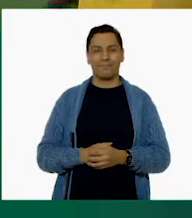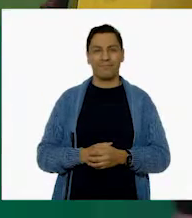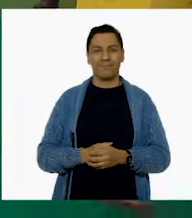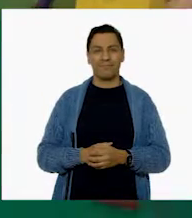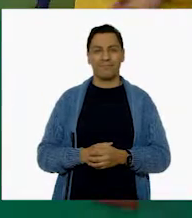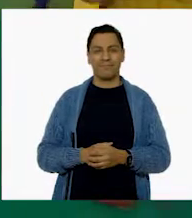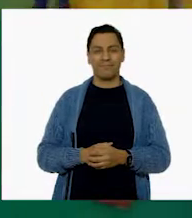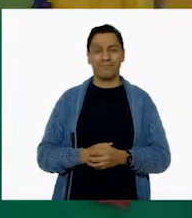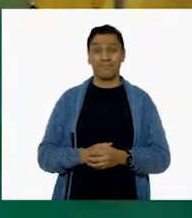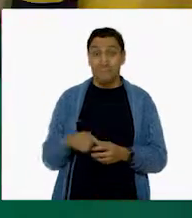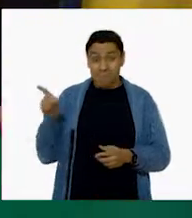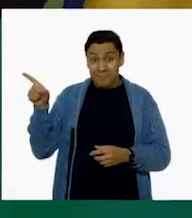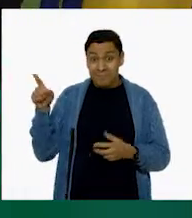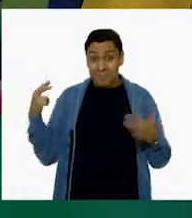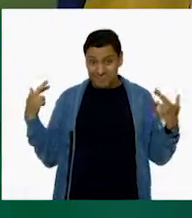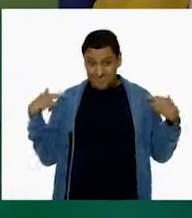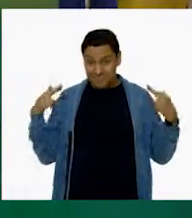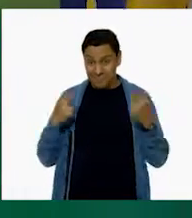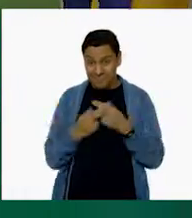¡Ya llegué!